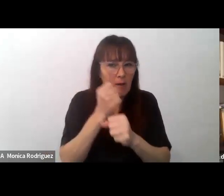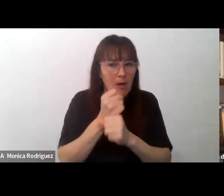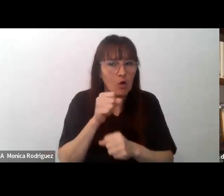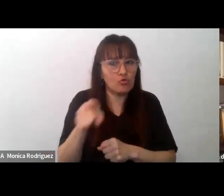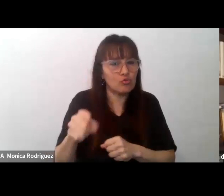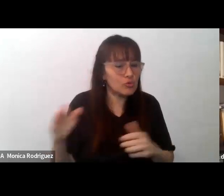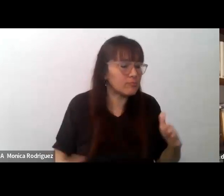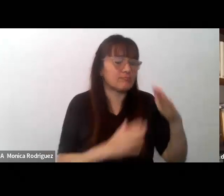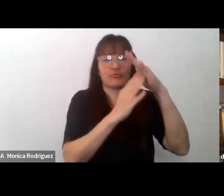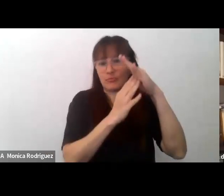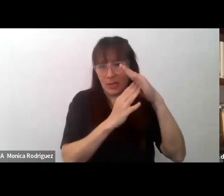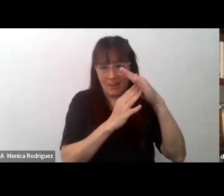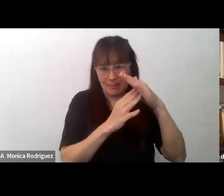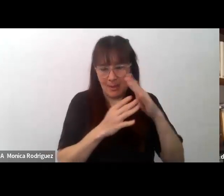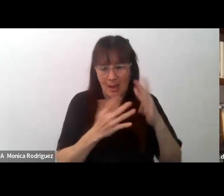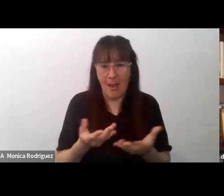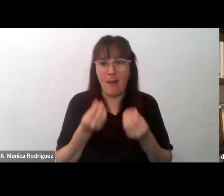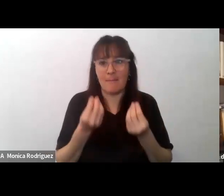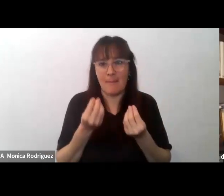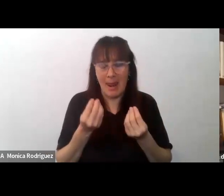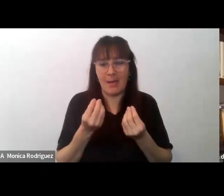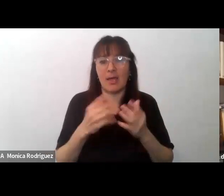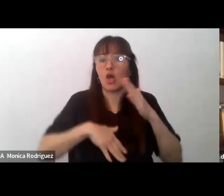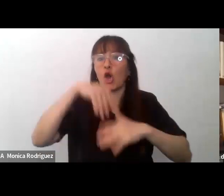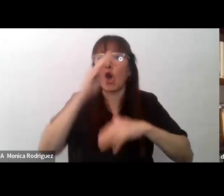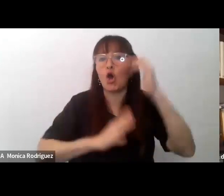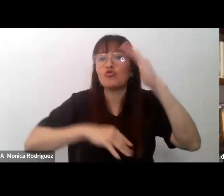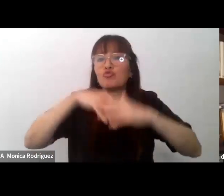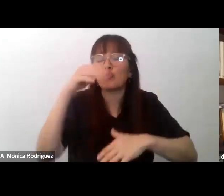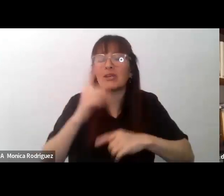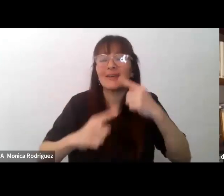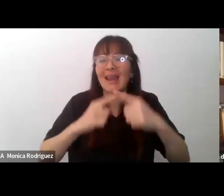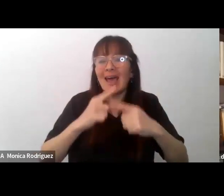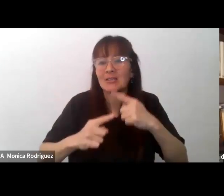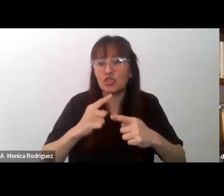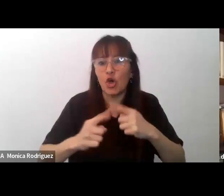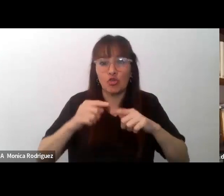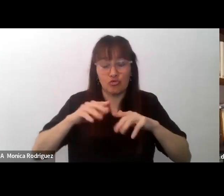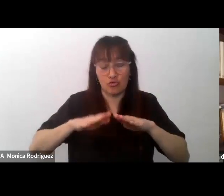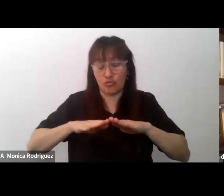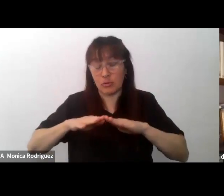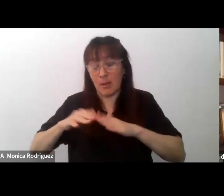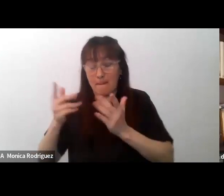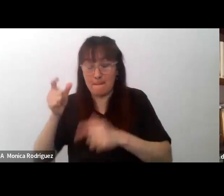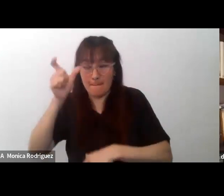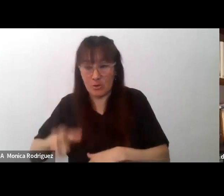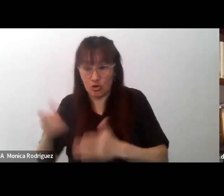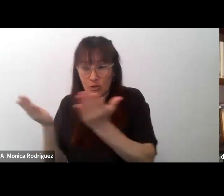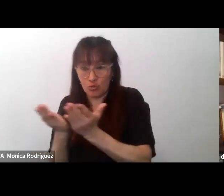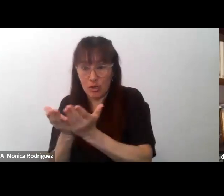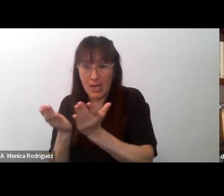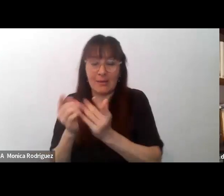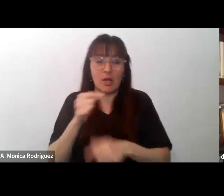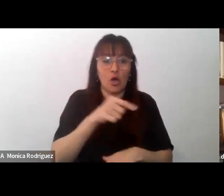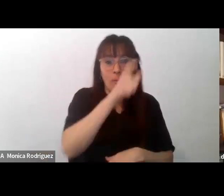en la transformación y la reconstrucción de la relación del estudiante con el